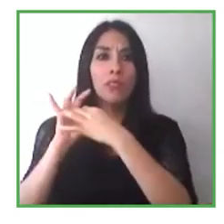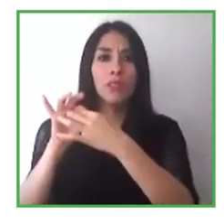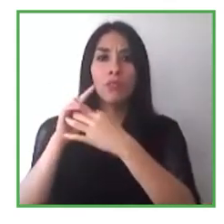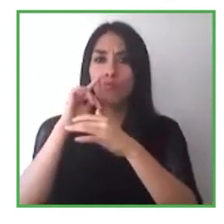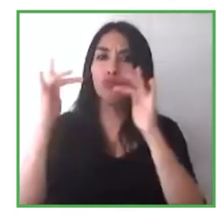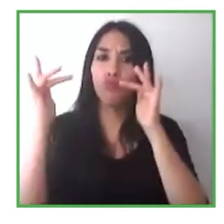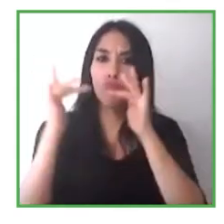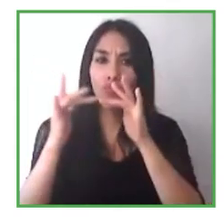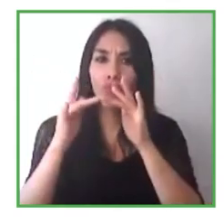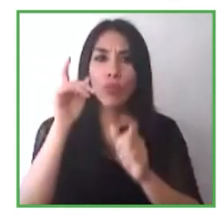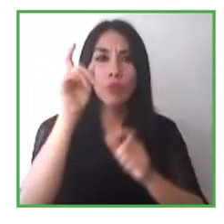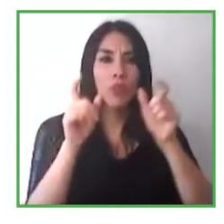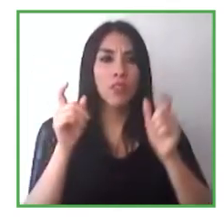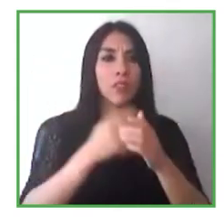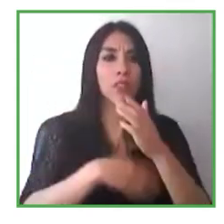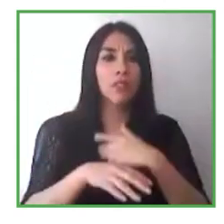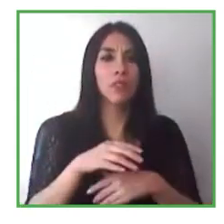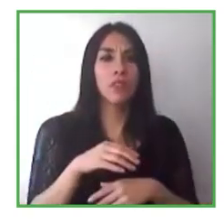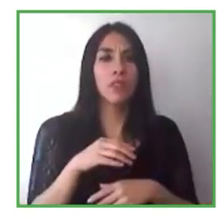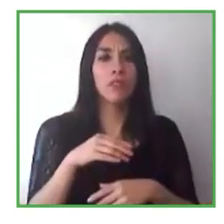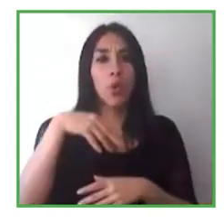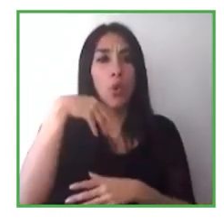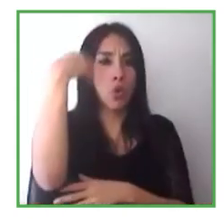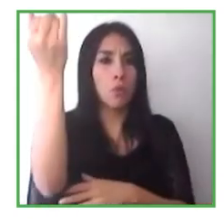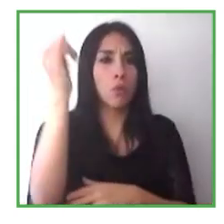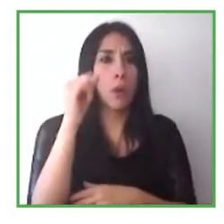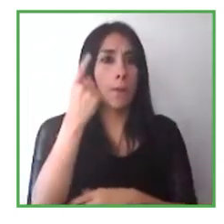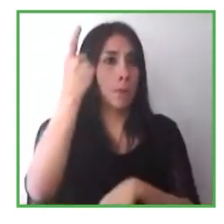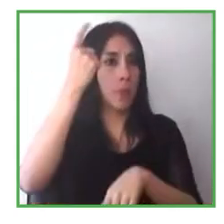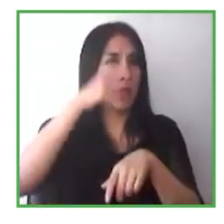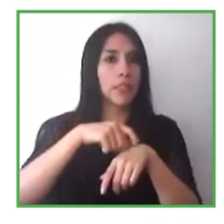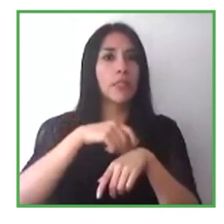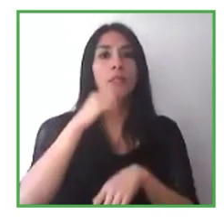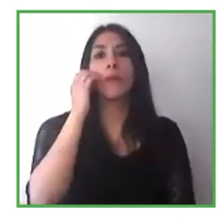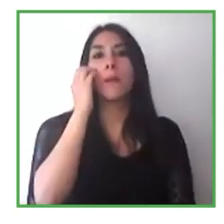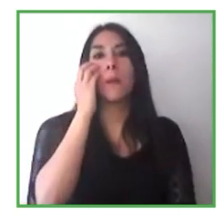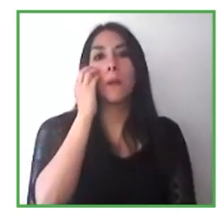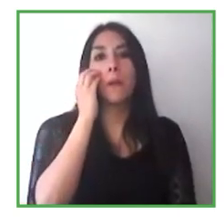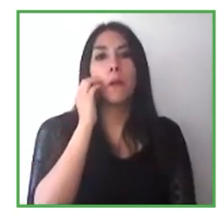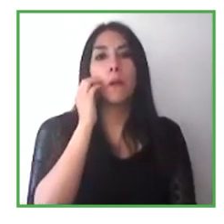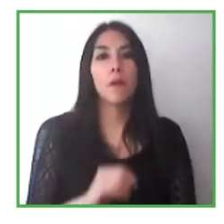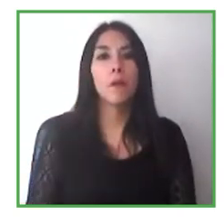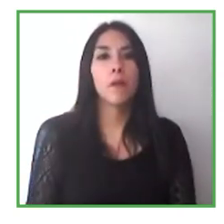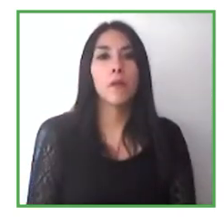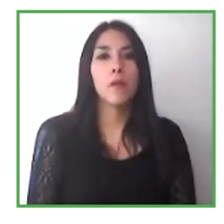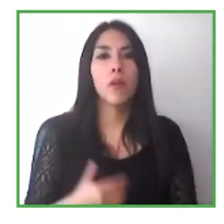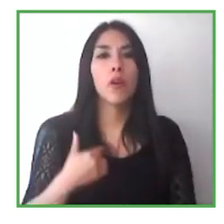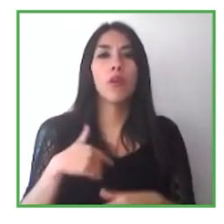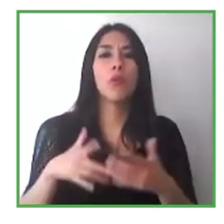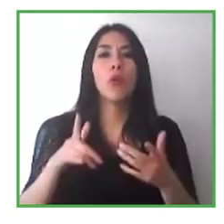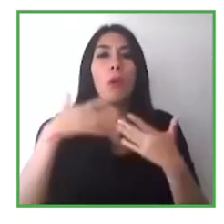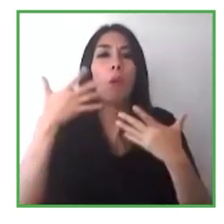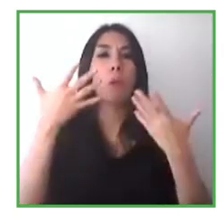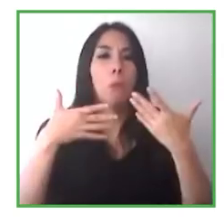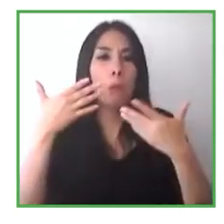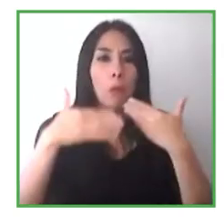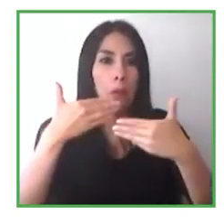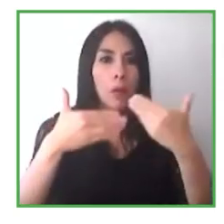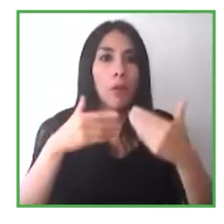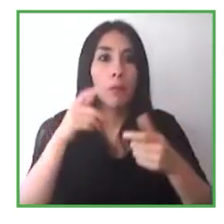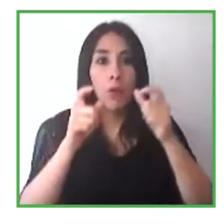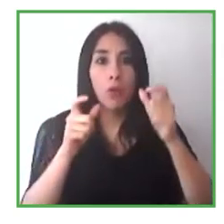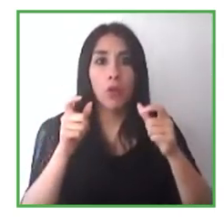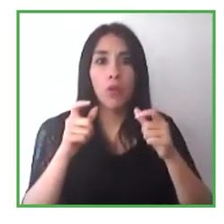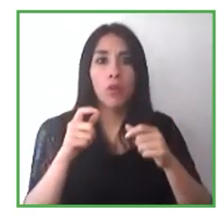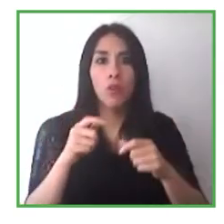experimentando discapacidades por primera vez. Específicamente vamos a los expertos en la salud mental, ¿cierto? Las comunidades